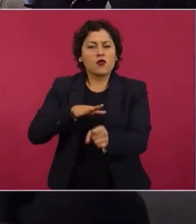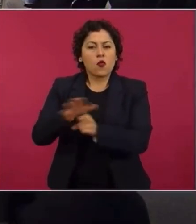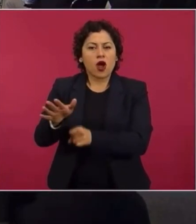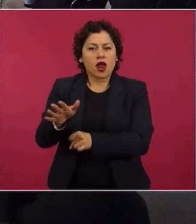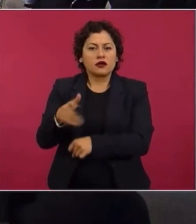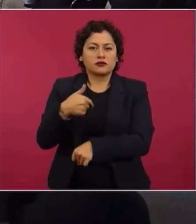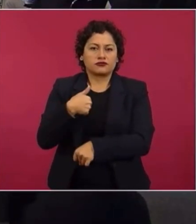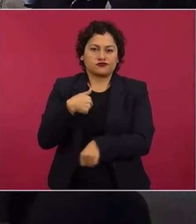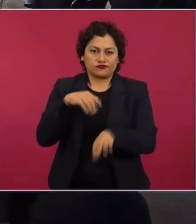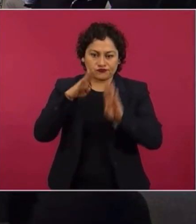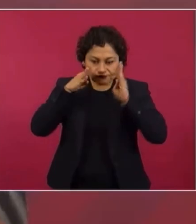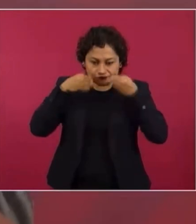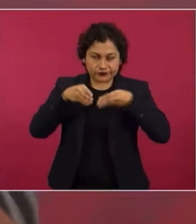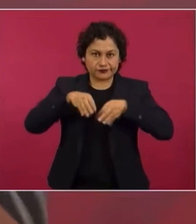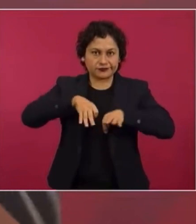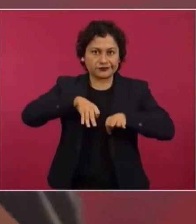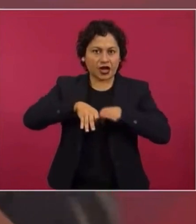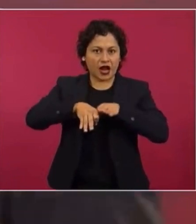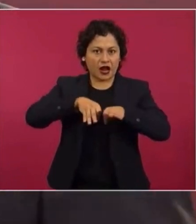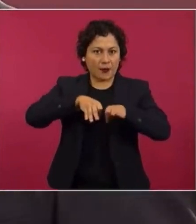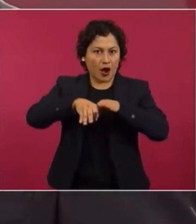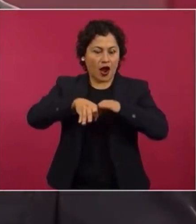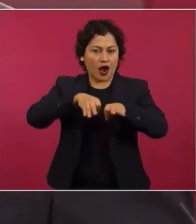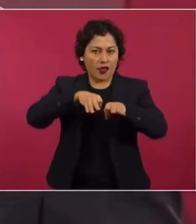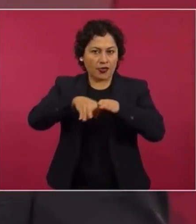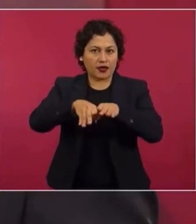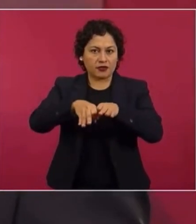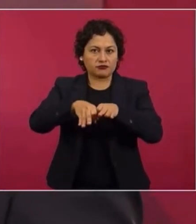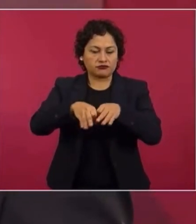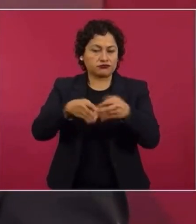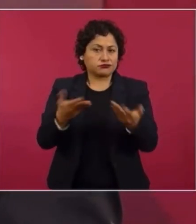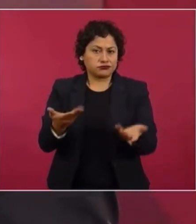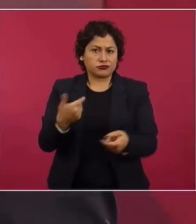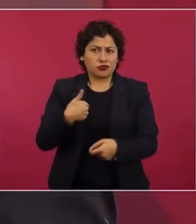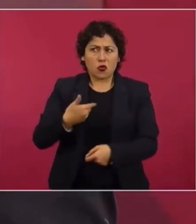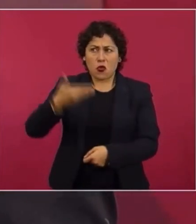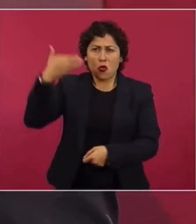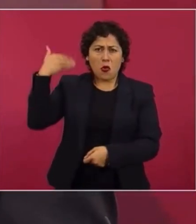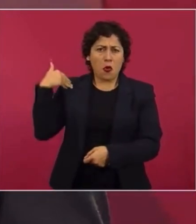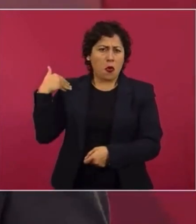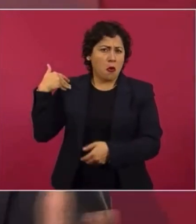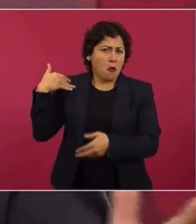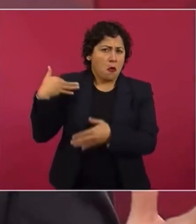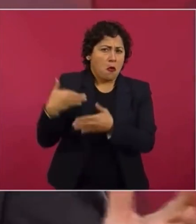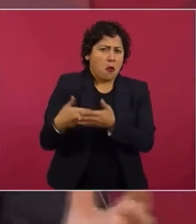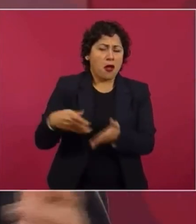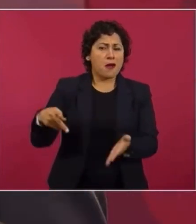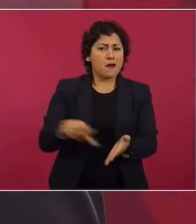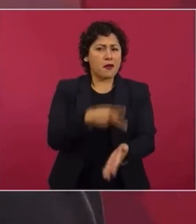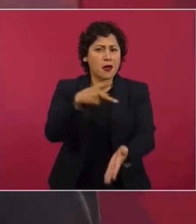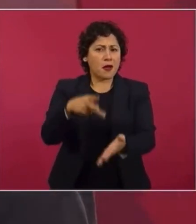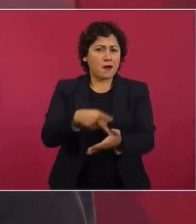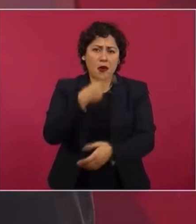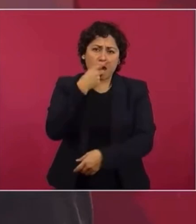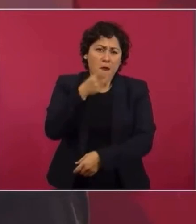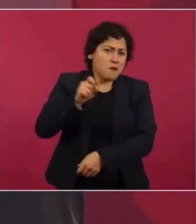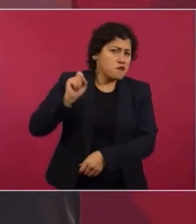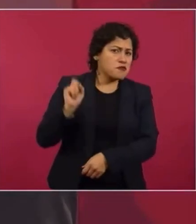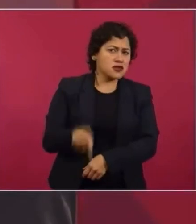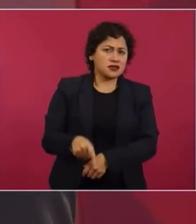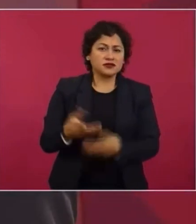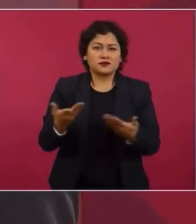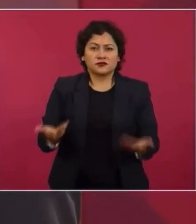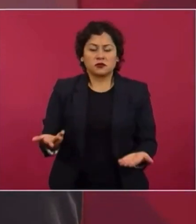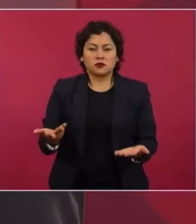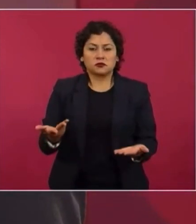siempre, desde que llegué a la presidencia, 16